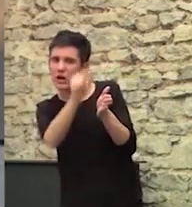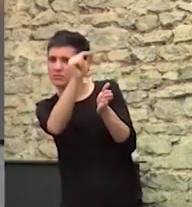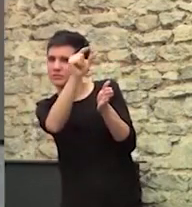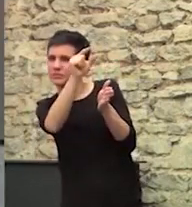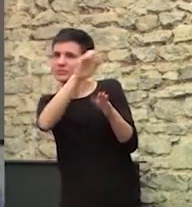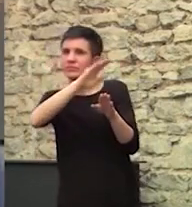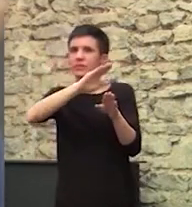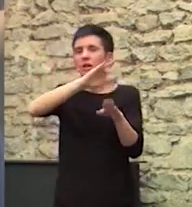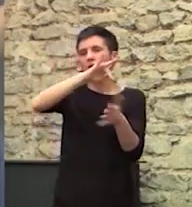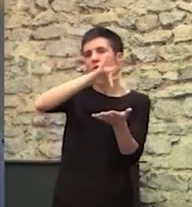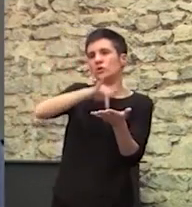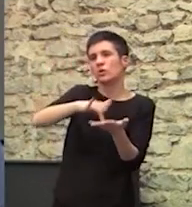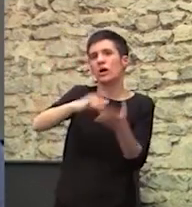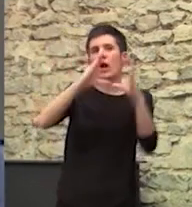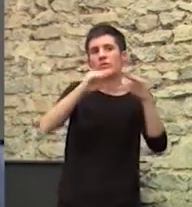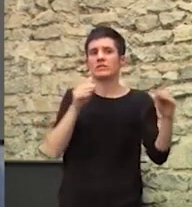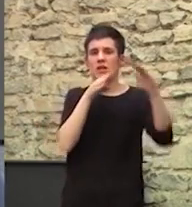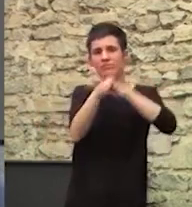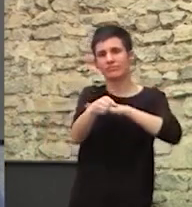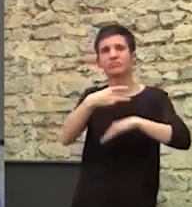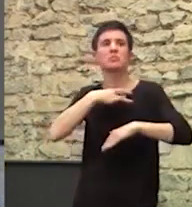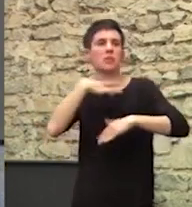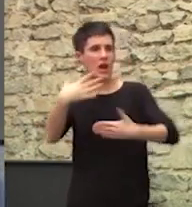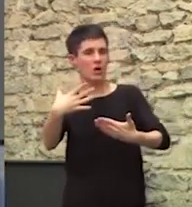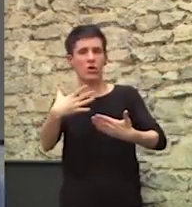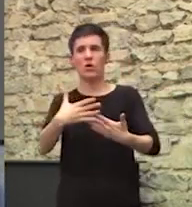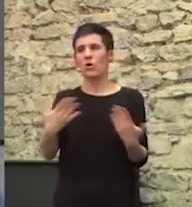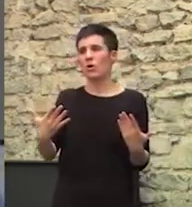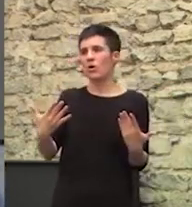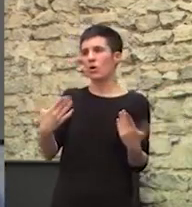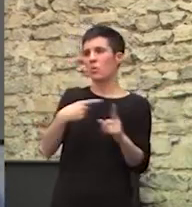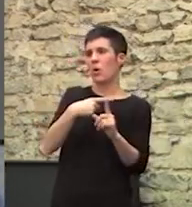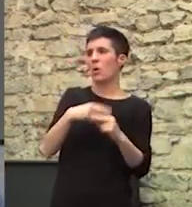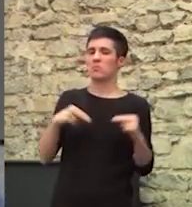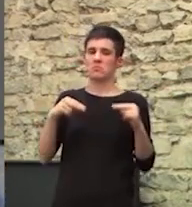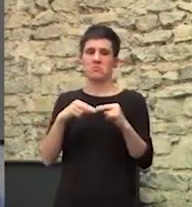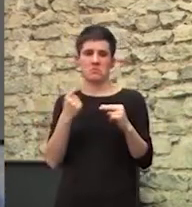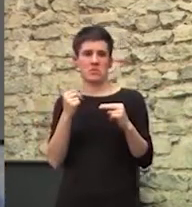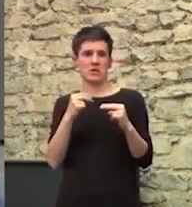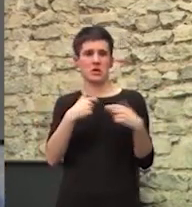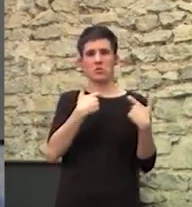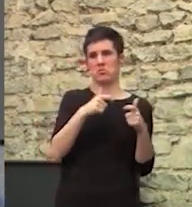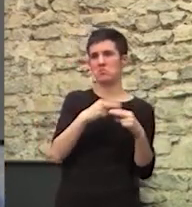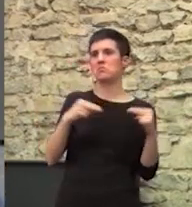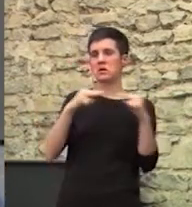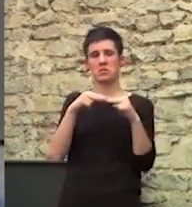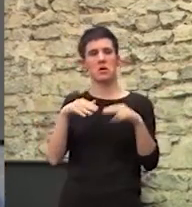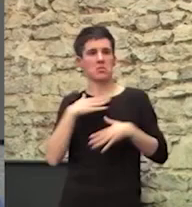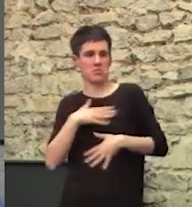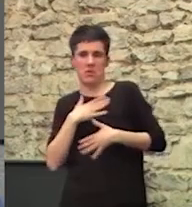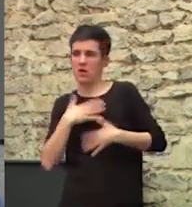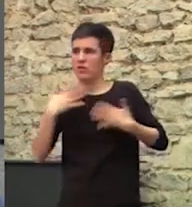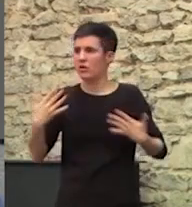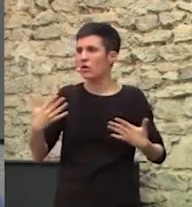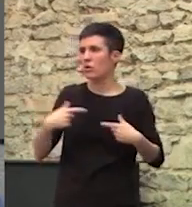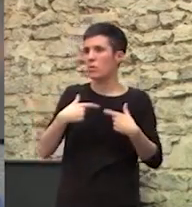universidad Que es blanca Que tiene un nivel medio económico Que pertenece a un estrato social De la